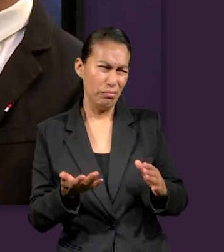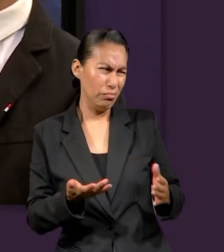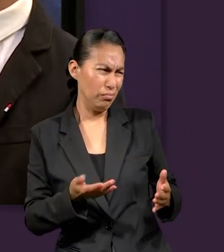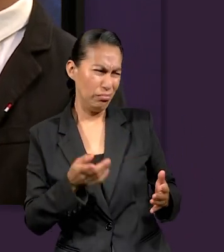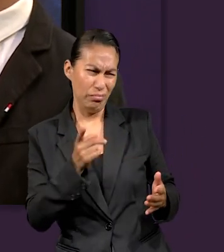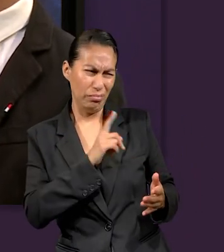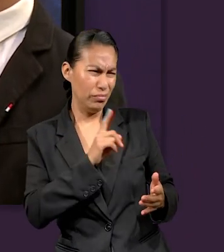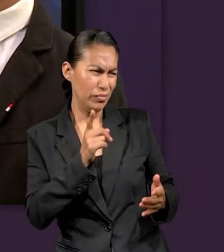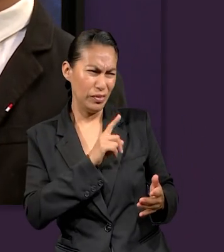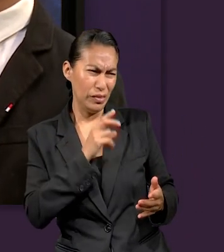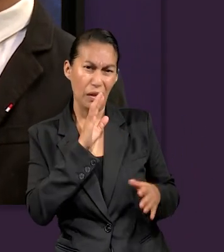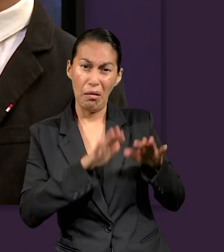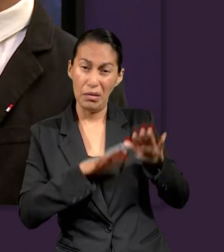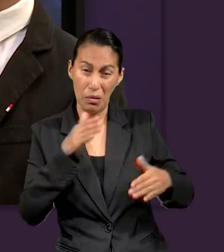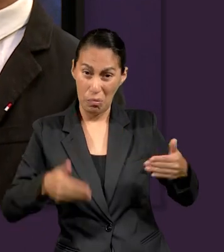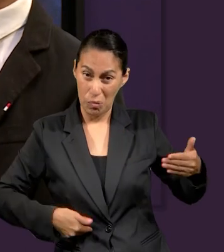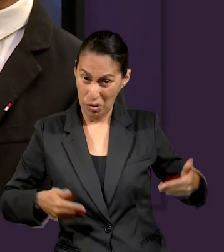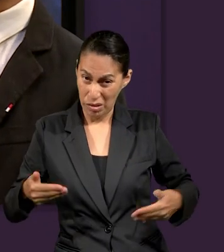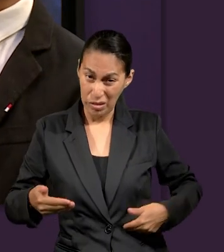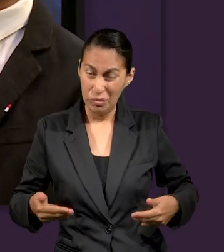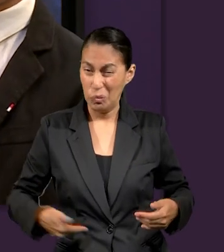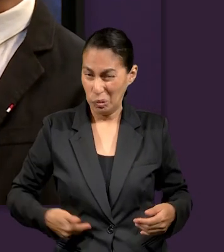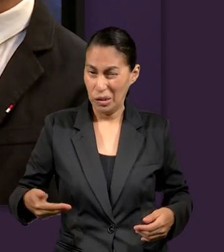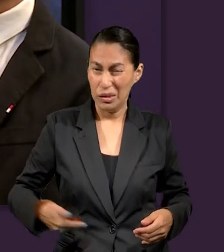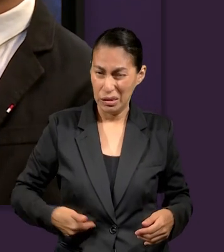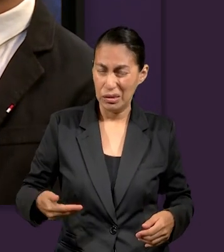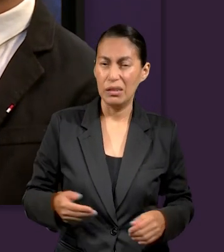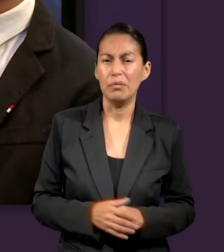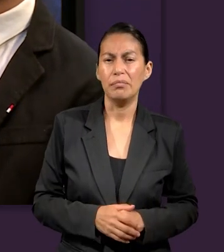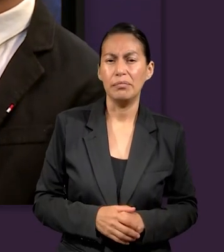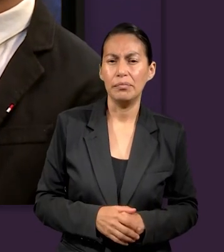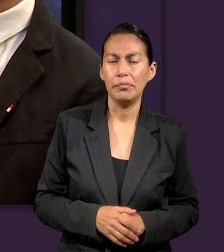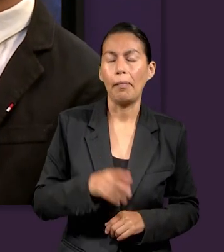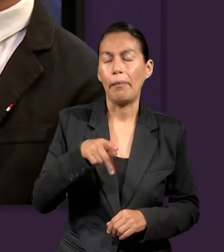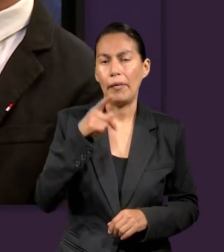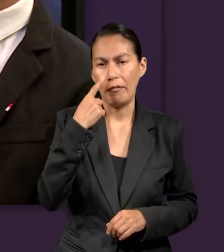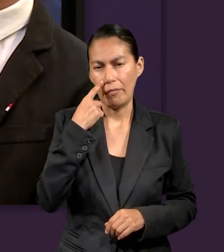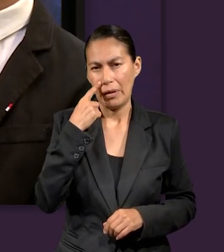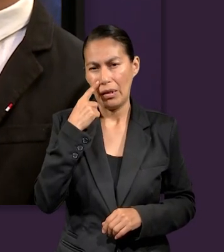eso los, en cierto punto los molesta. Claro.